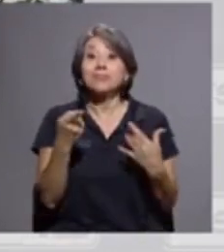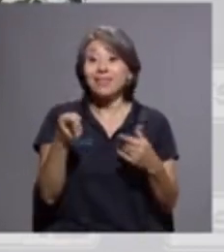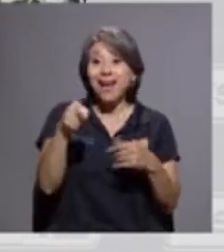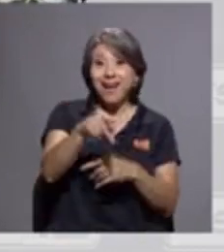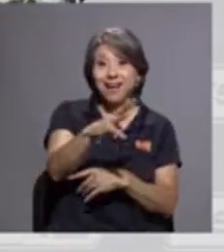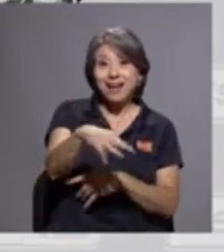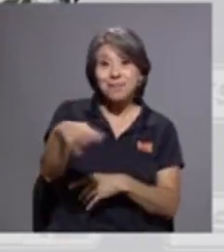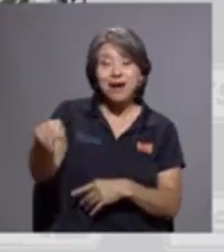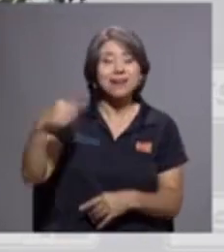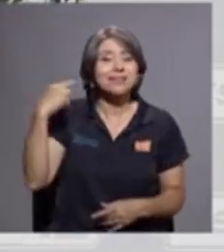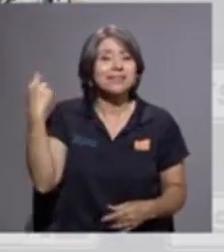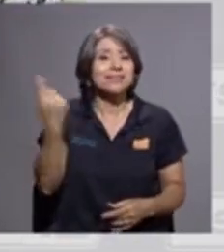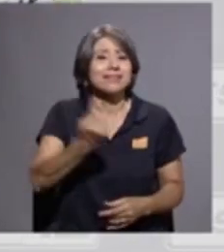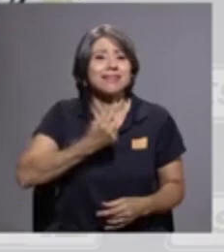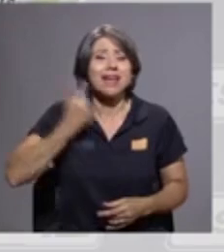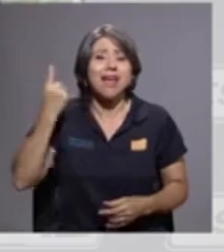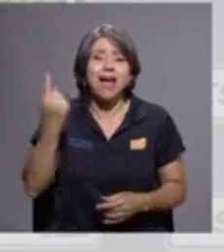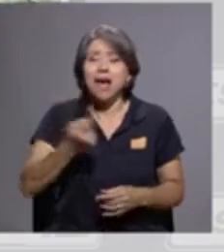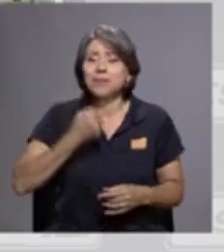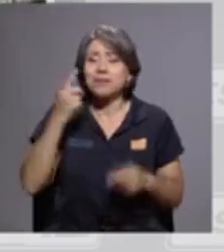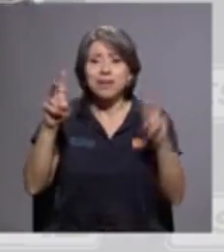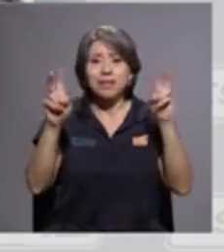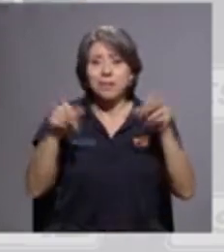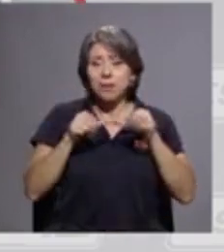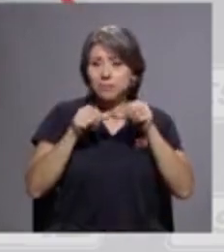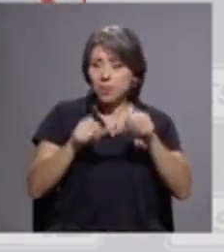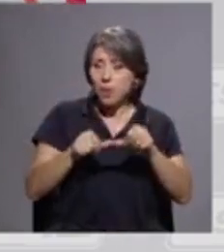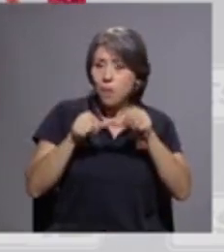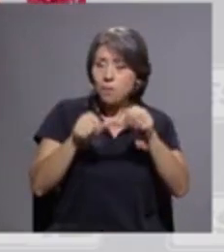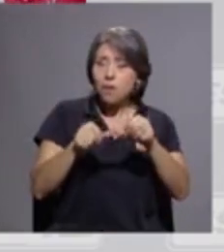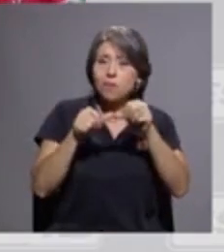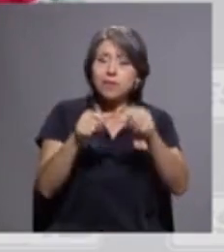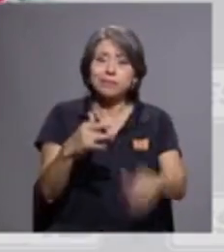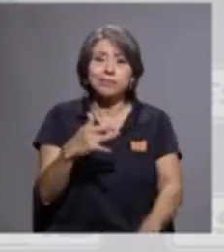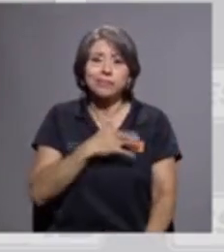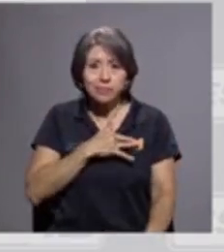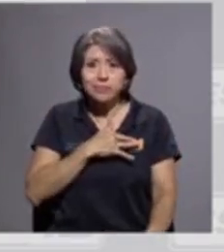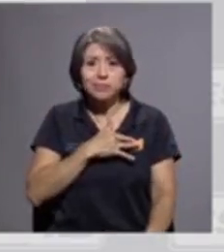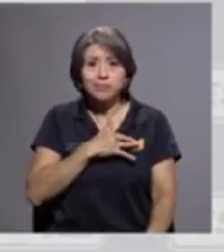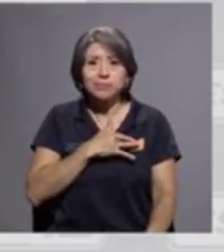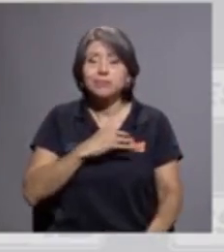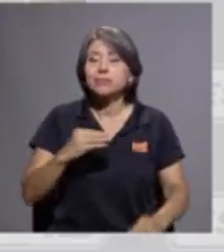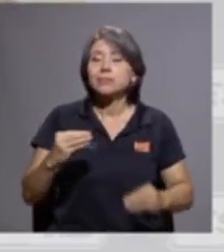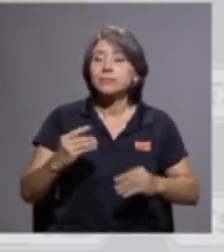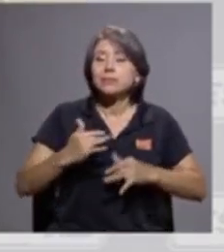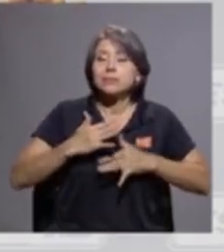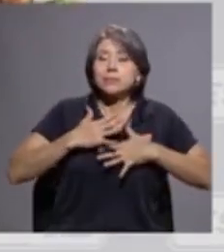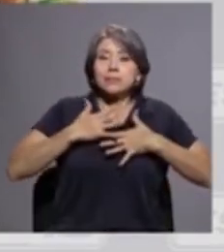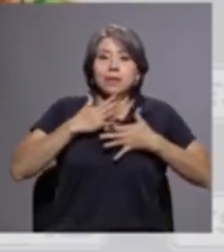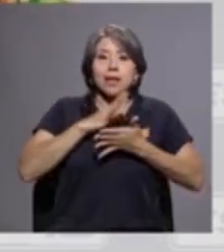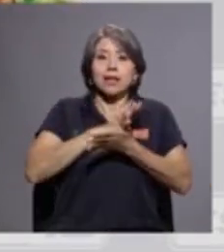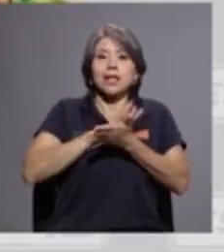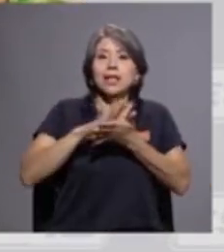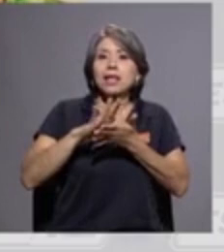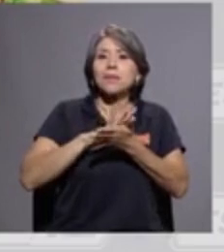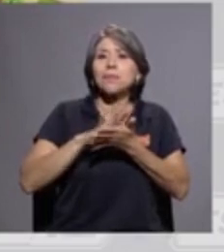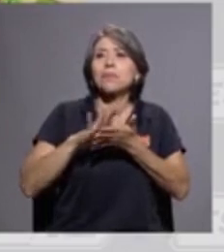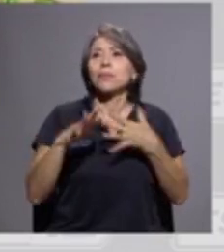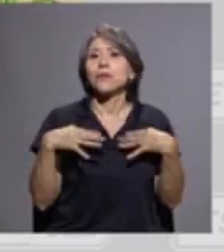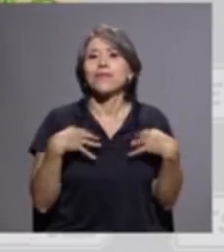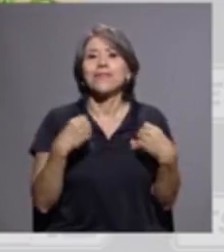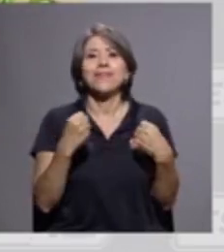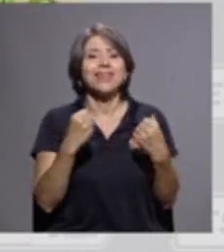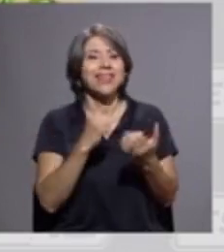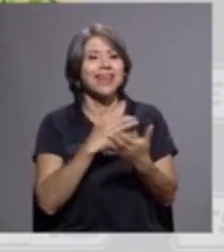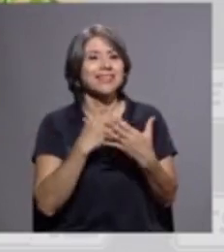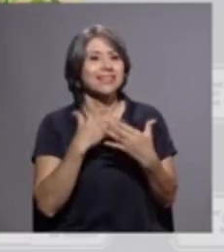mar siempre fue como una constante de atracción el aire limpio y la vida tan sana y tan